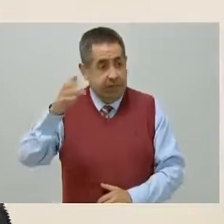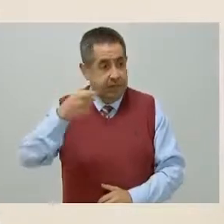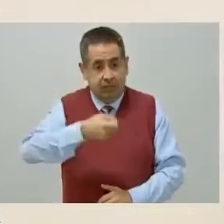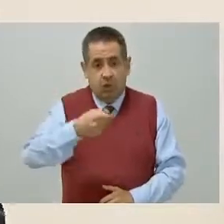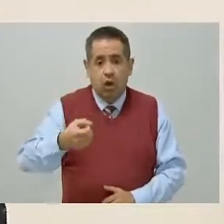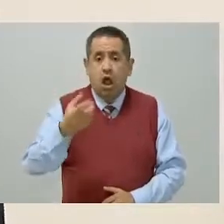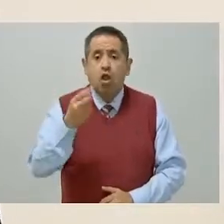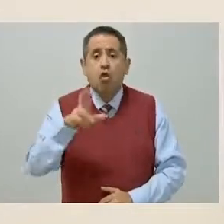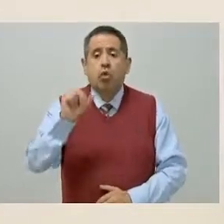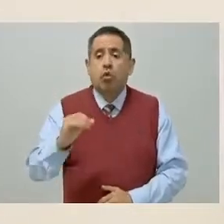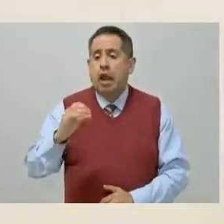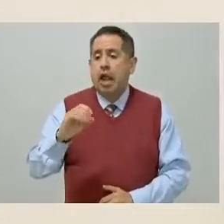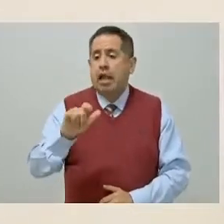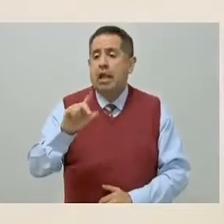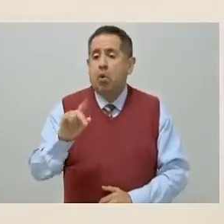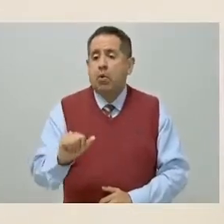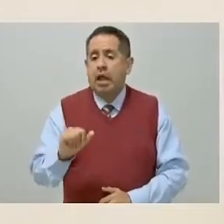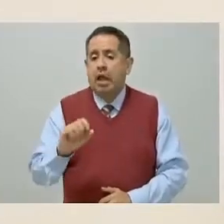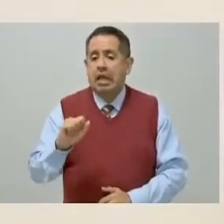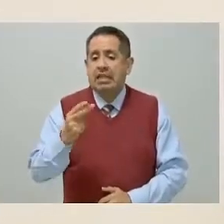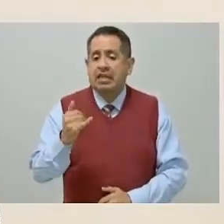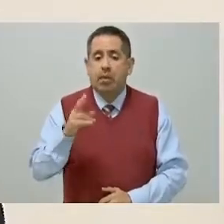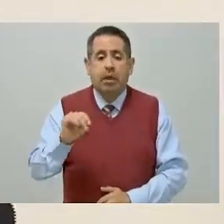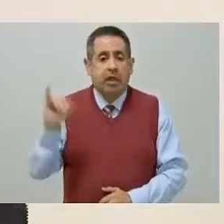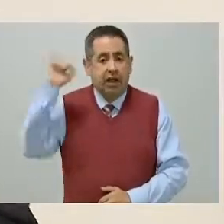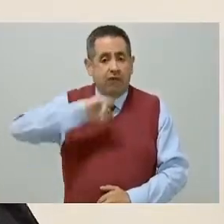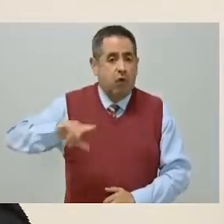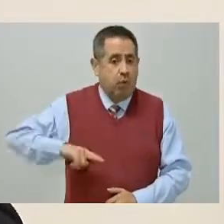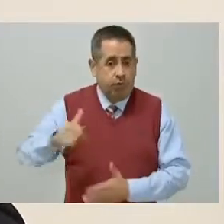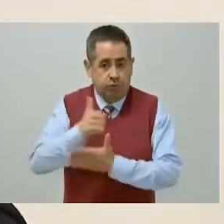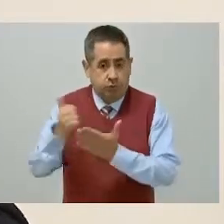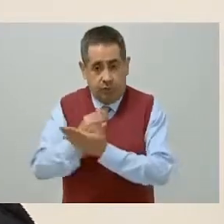doctora Claudia Sheinbaum, Jefa de Gobierno de la Ciudad de México,